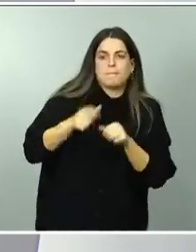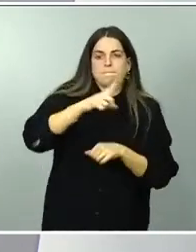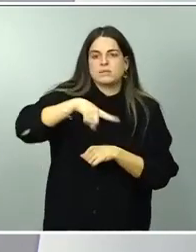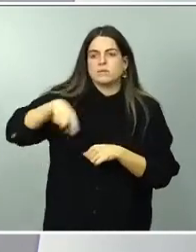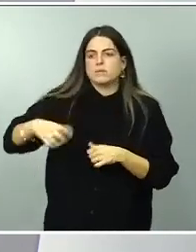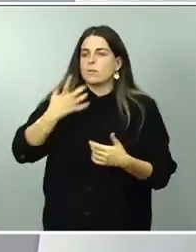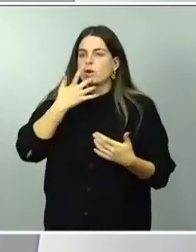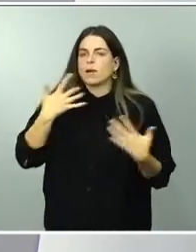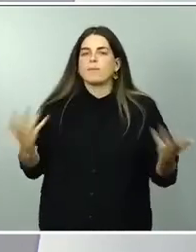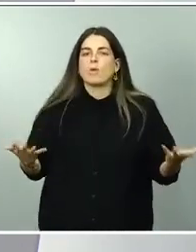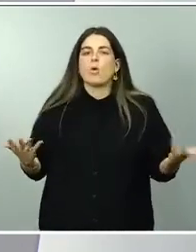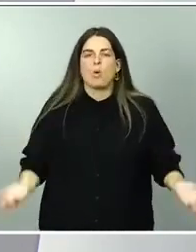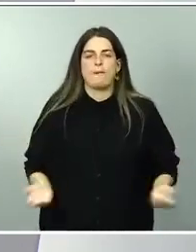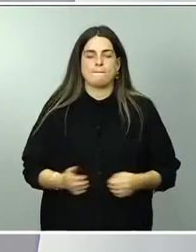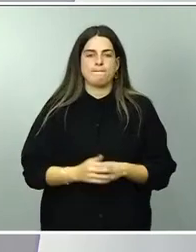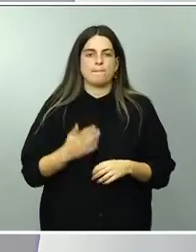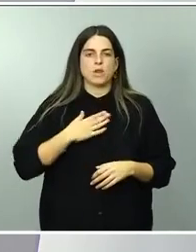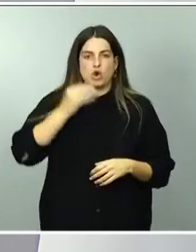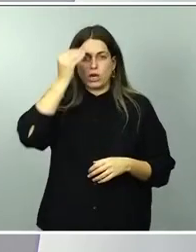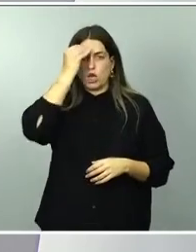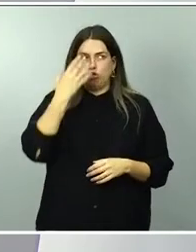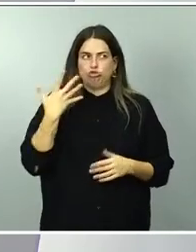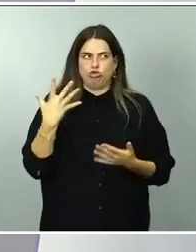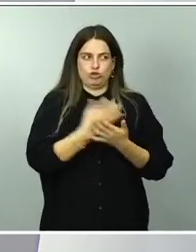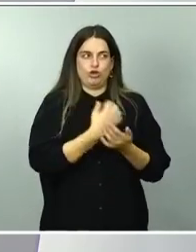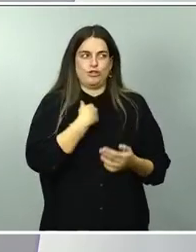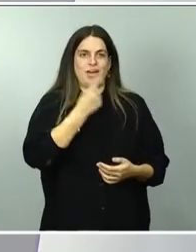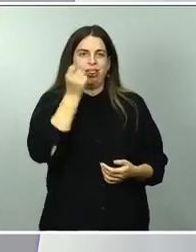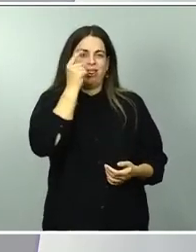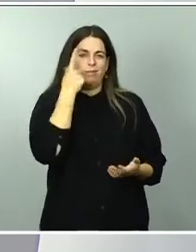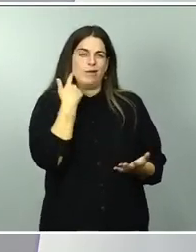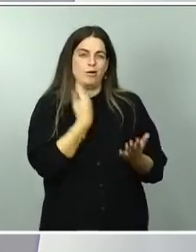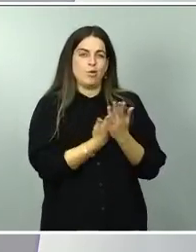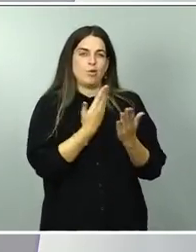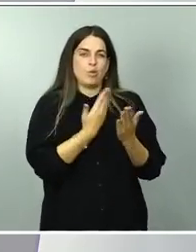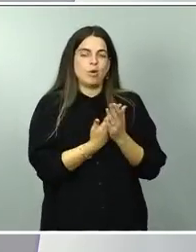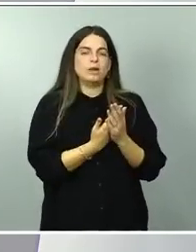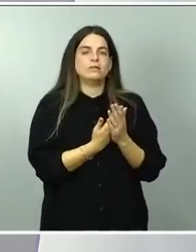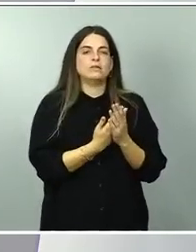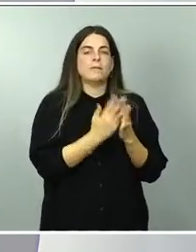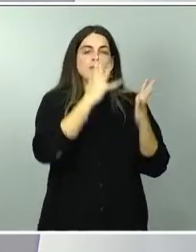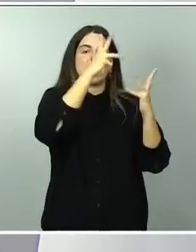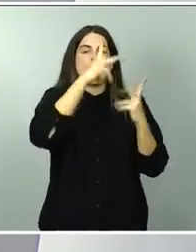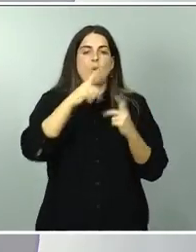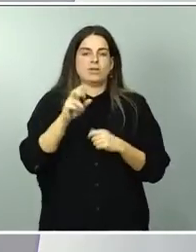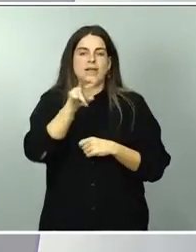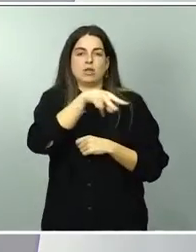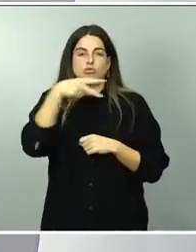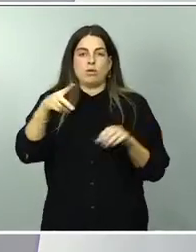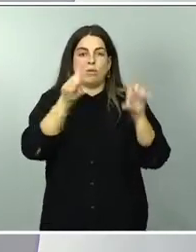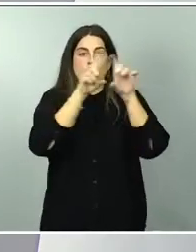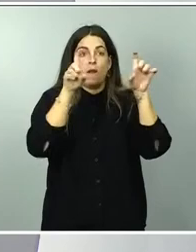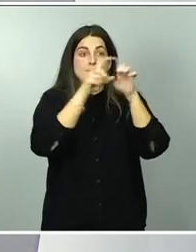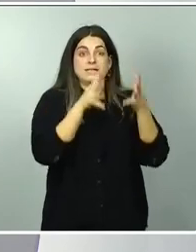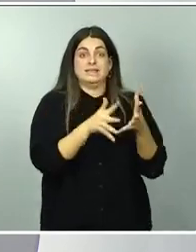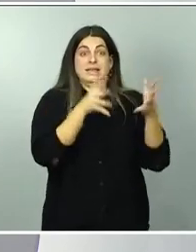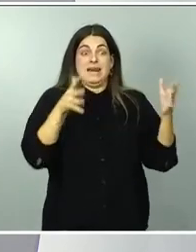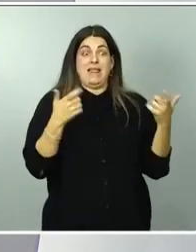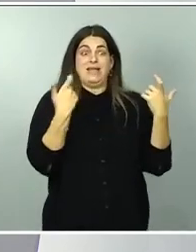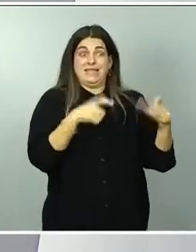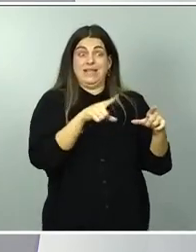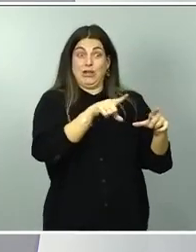Yo creo que todos estamos viendo, porque son públicos, las cuentas de resultados que las grandes empresas de estos sectores están